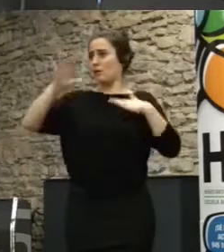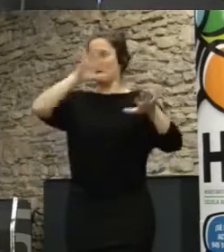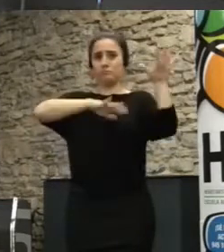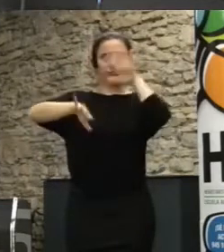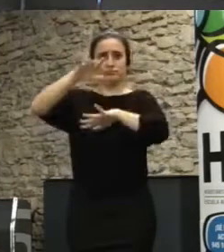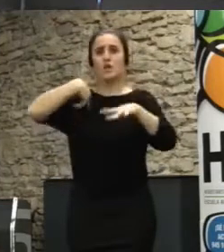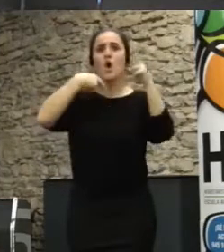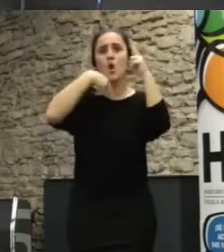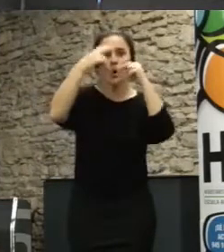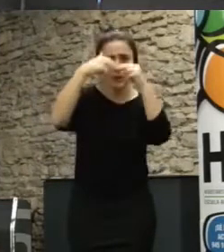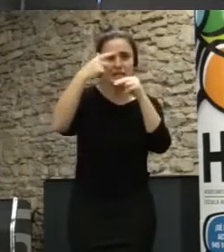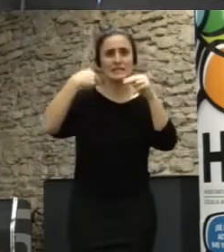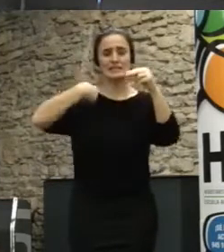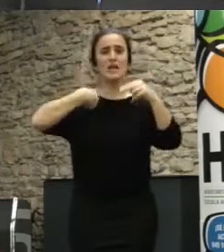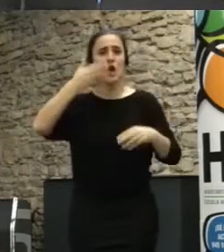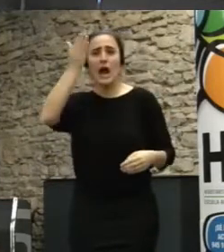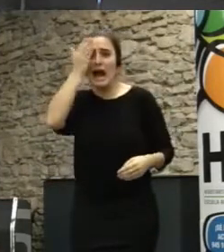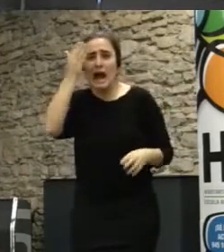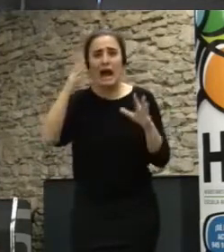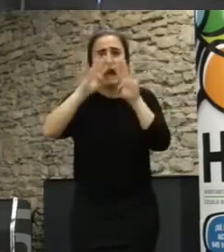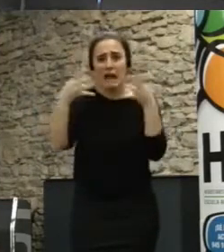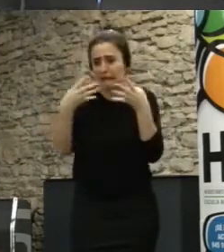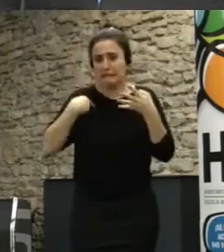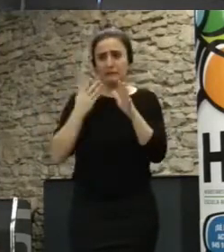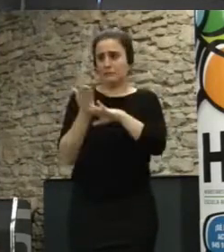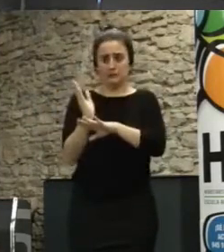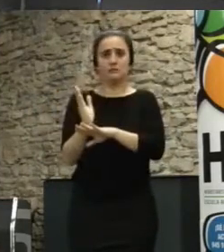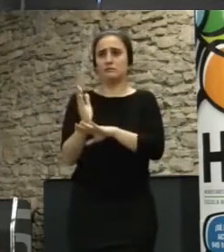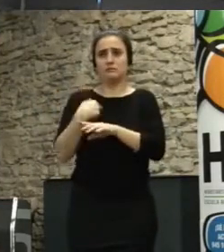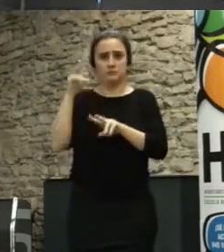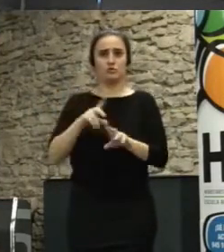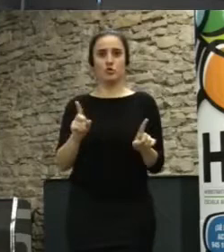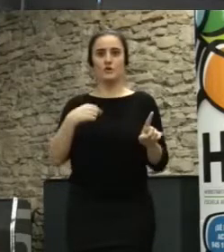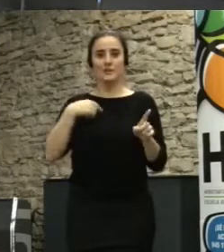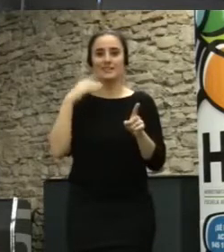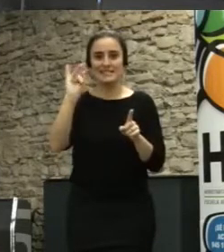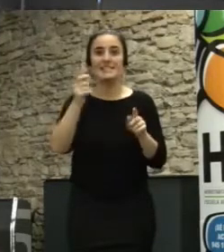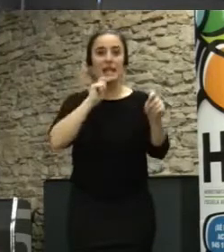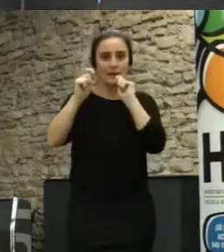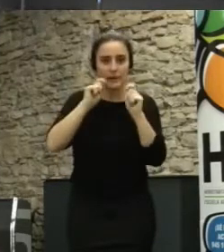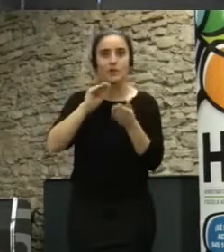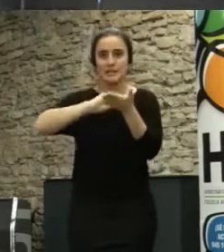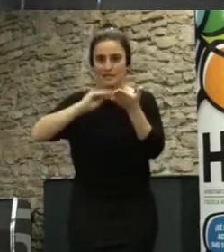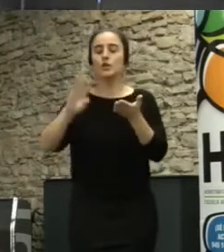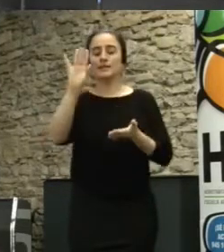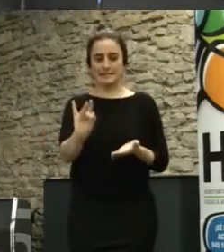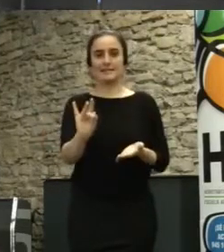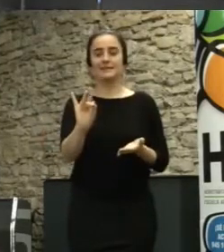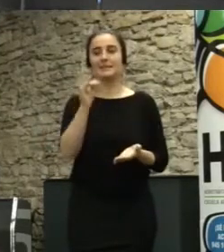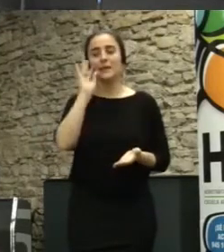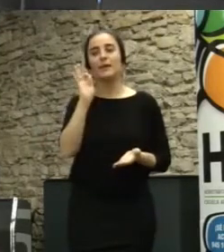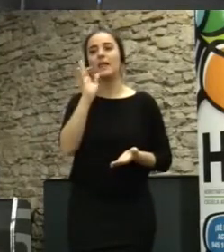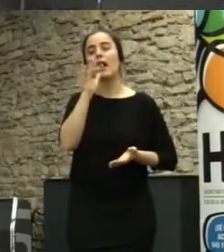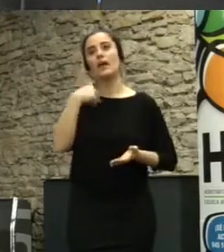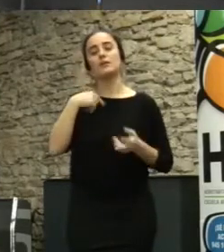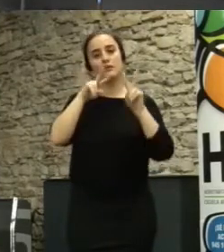como urbanista, como hacker, como 40.000 cosas que no soy. Por lo que sí, periodista, escritor. Es verdad que, digamos, que estoy